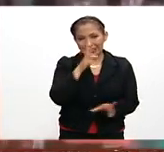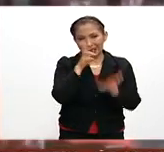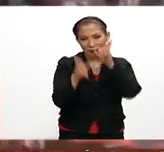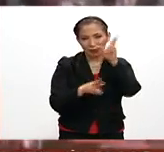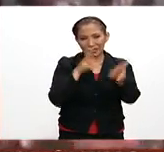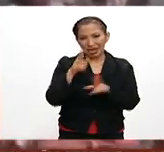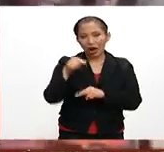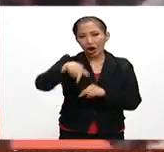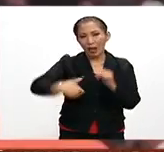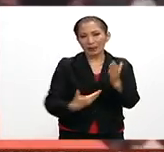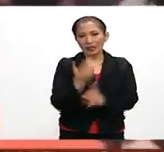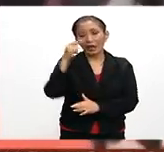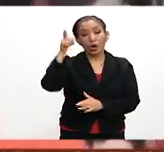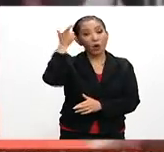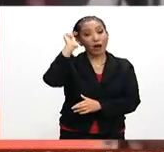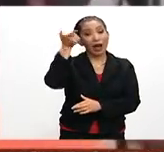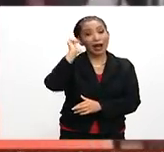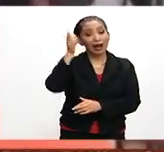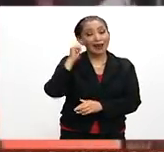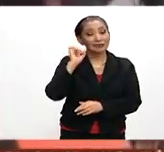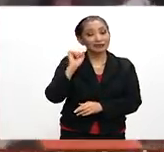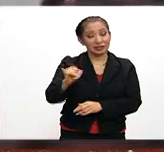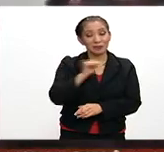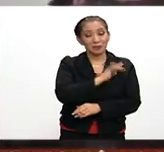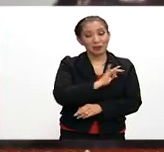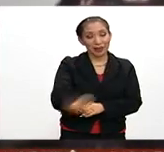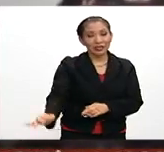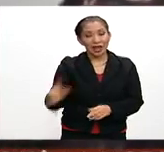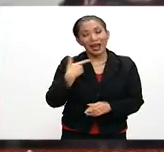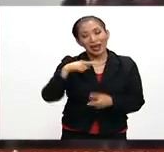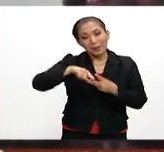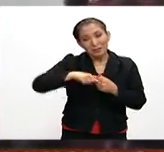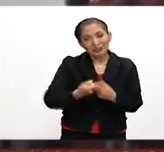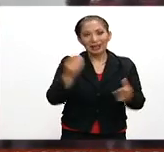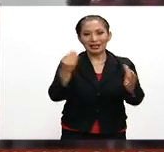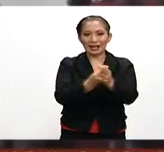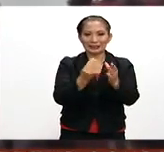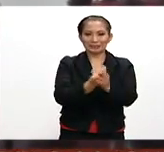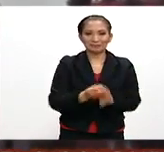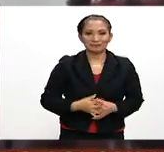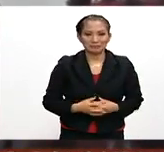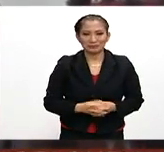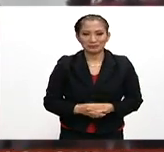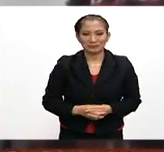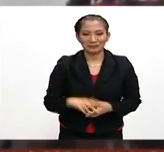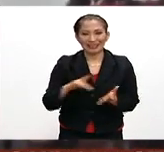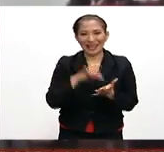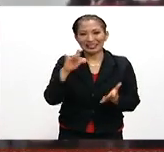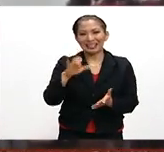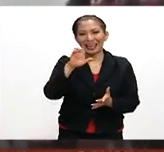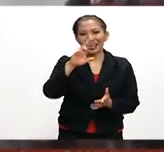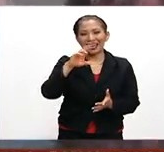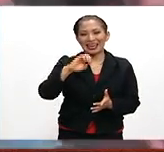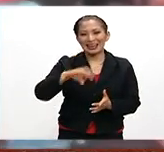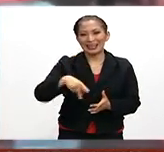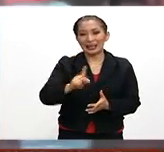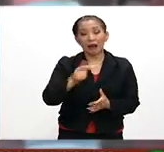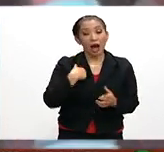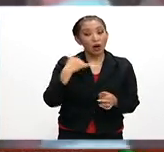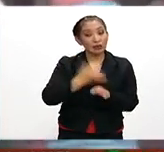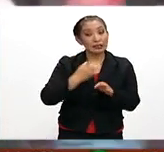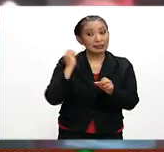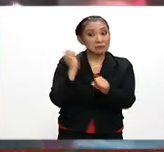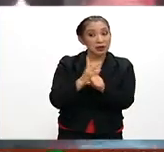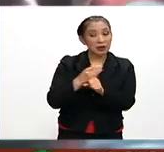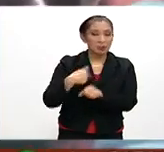reporte esta mañana esperando precisamente que pueda darse este regreso a clase. Gracias Eric. Entonces, bueno, todavía es